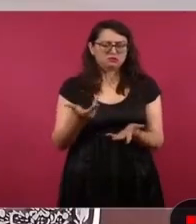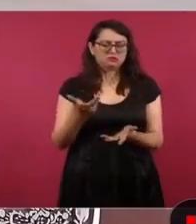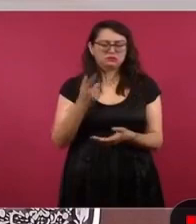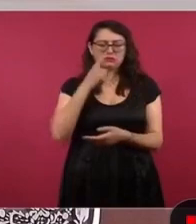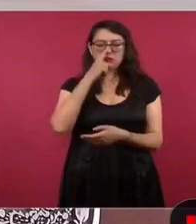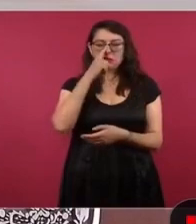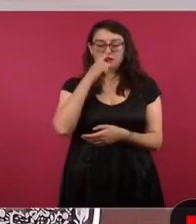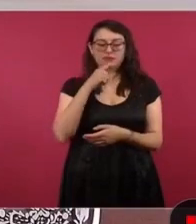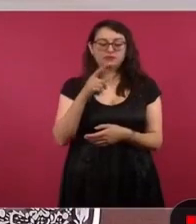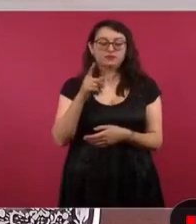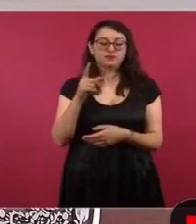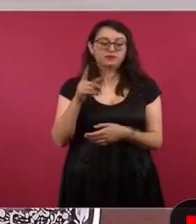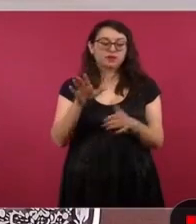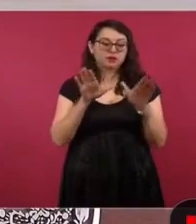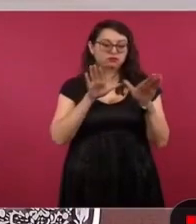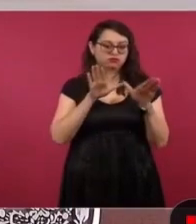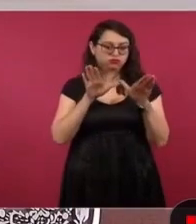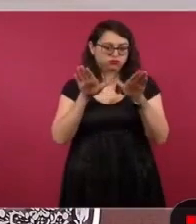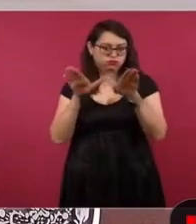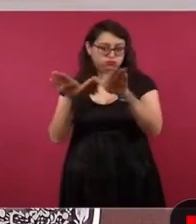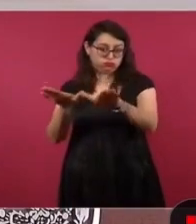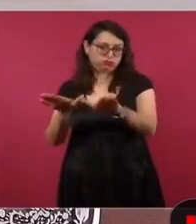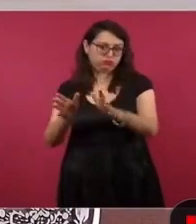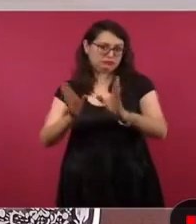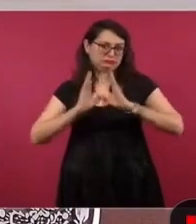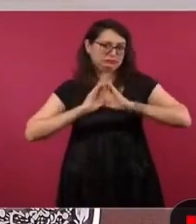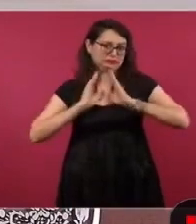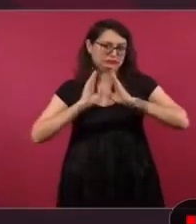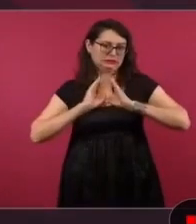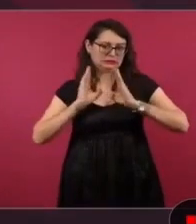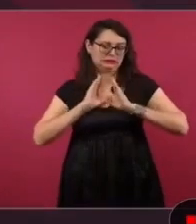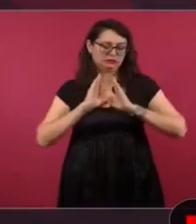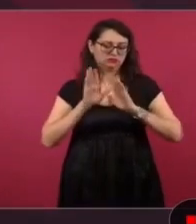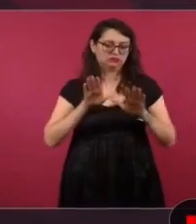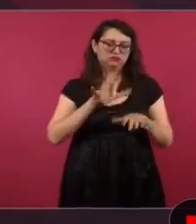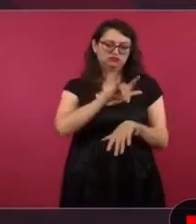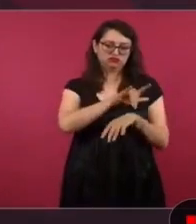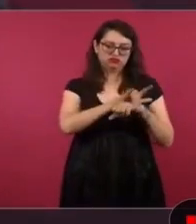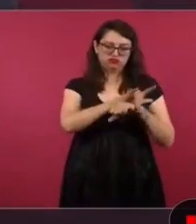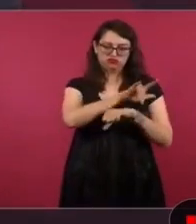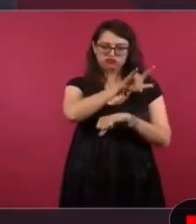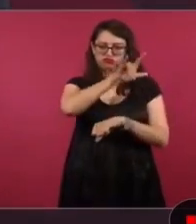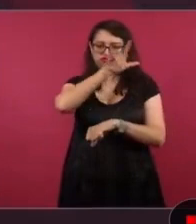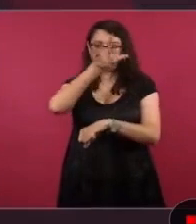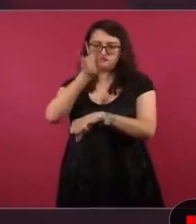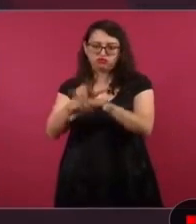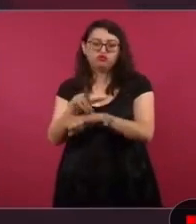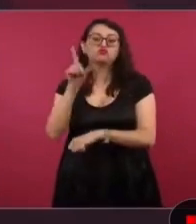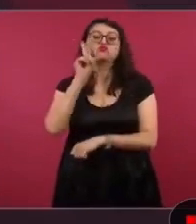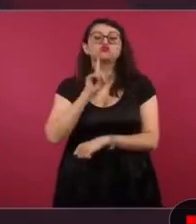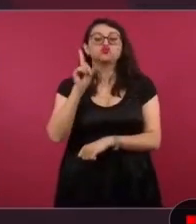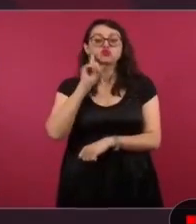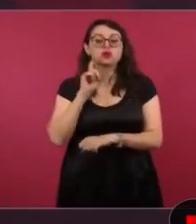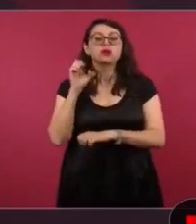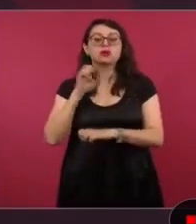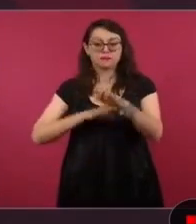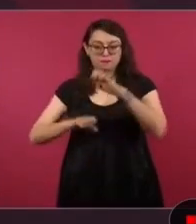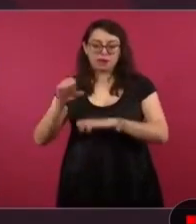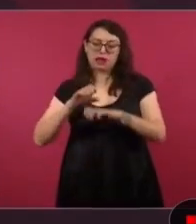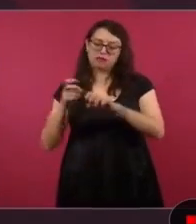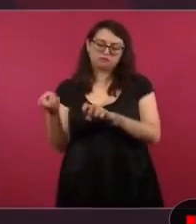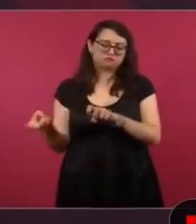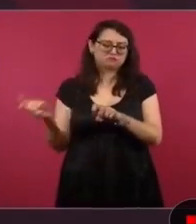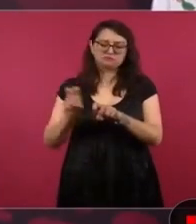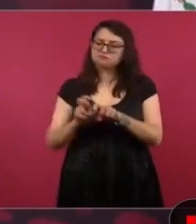y se traiga a nuestra embajadora, a